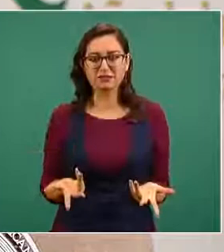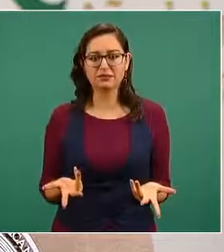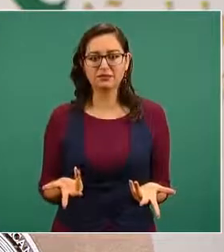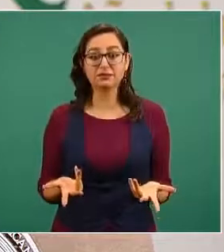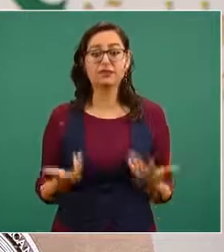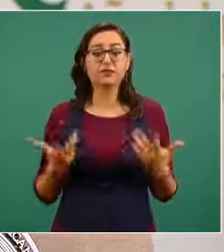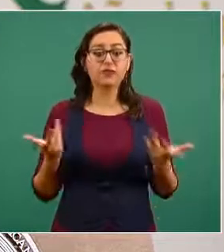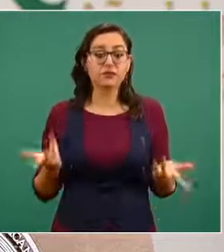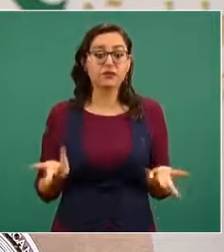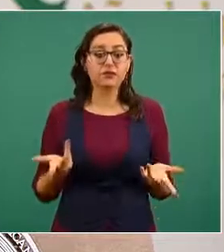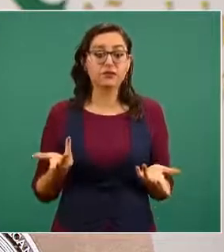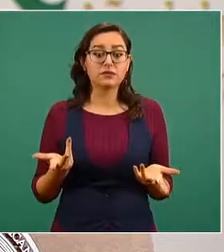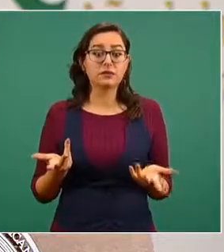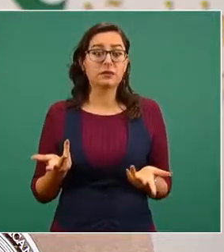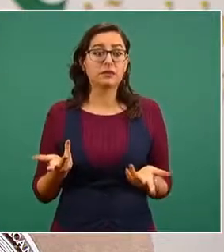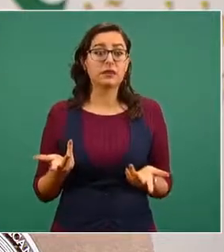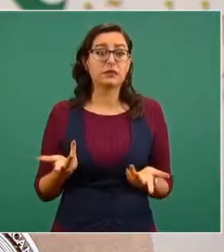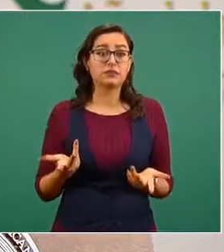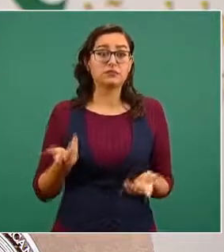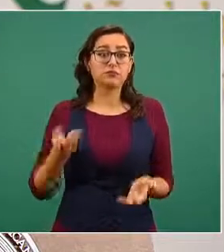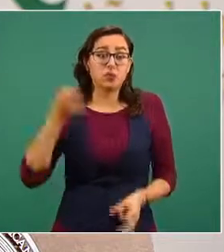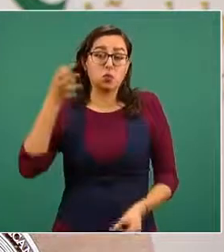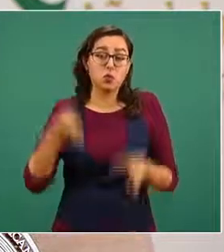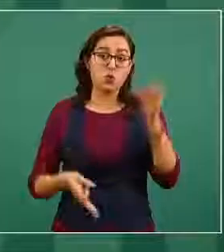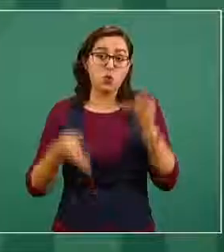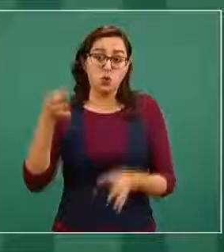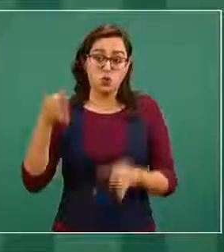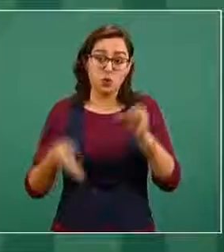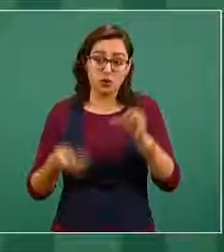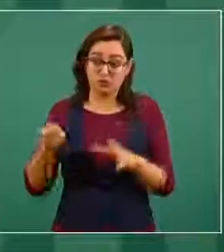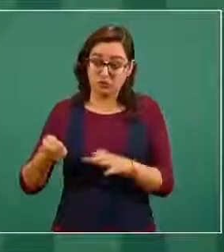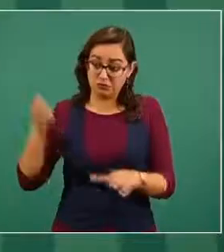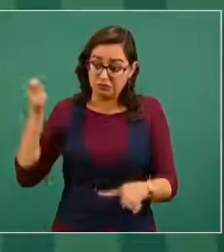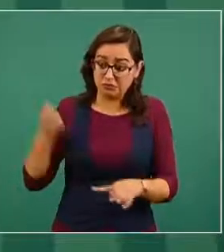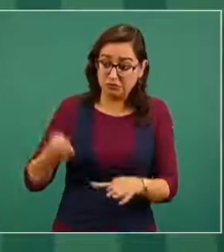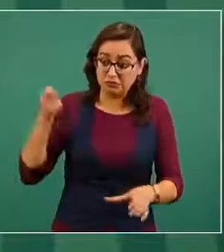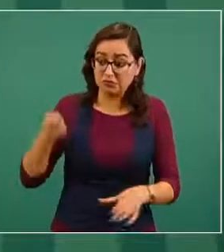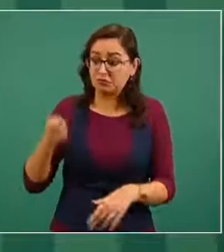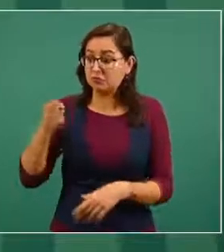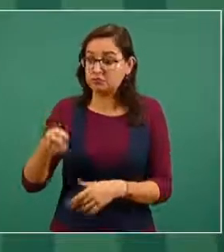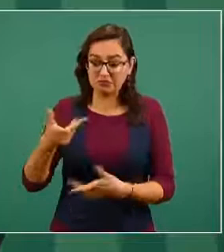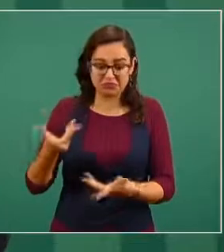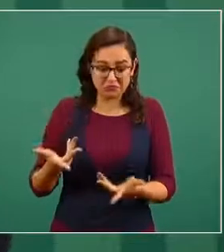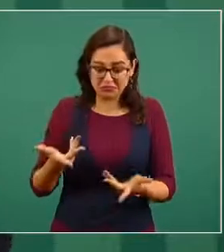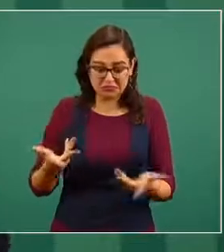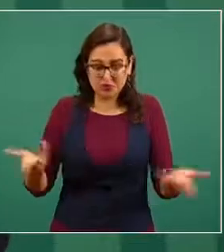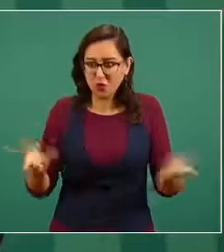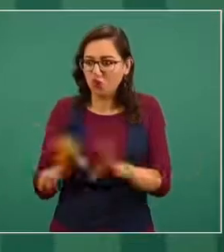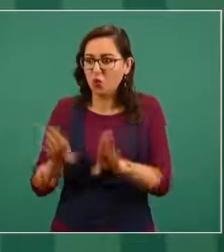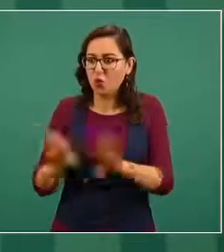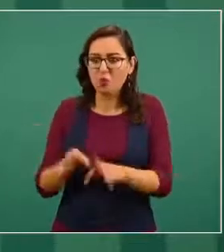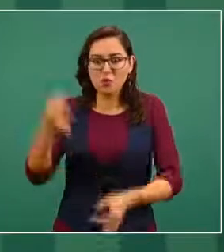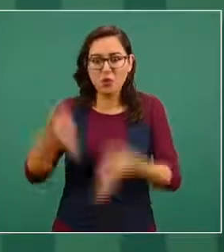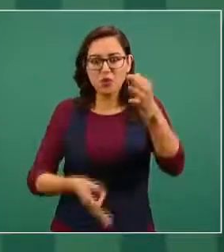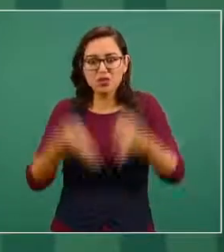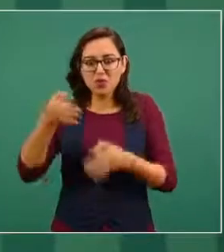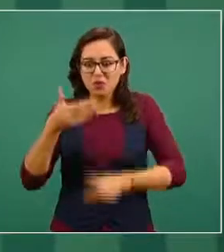acaso lo hubiesen aprendido habría resuelto que no hay vinculación a proceso porque no tienes elementos para probarlo